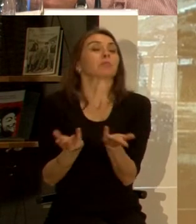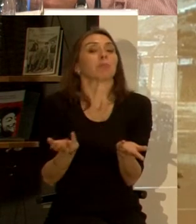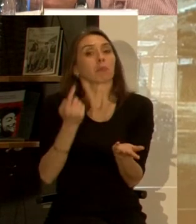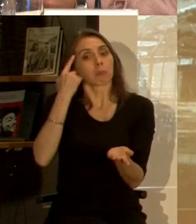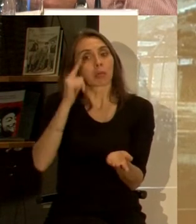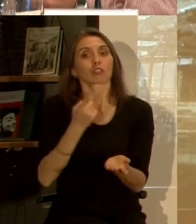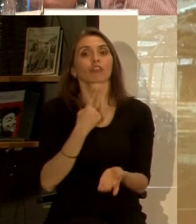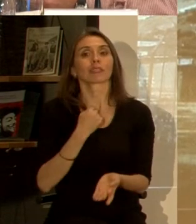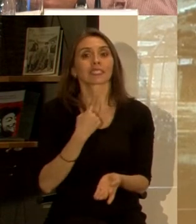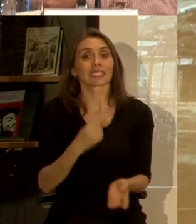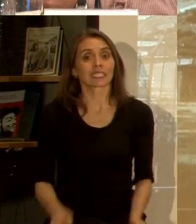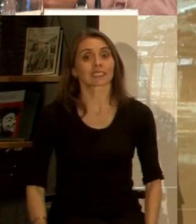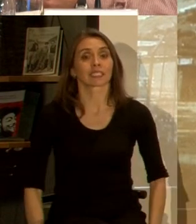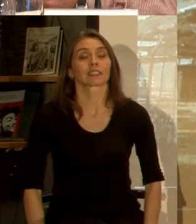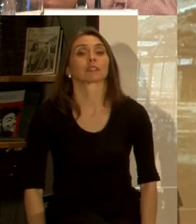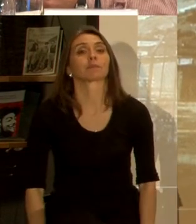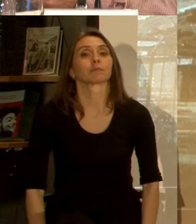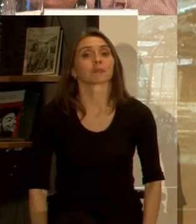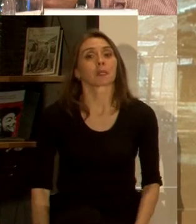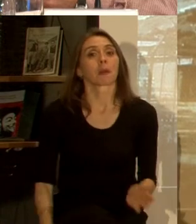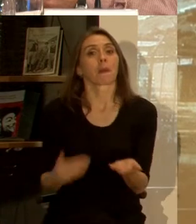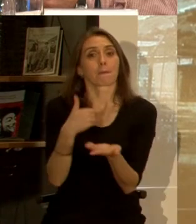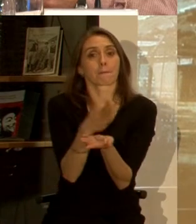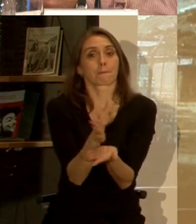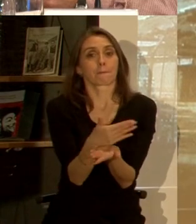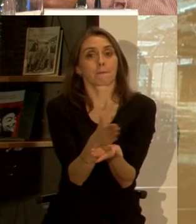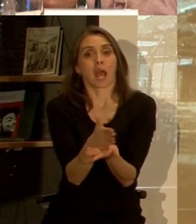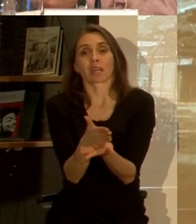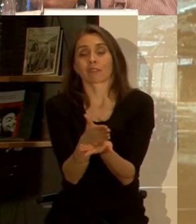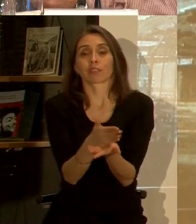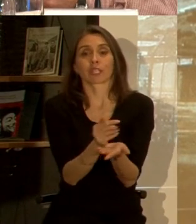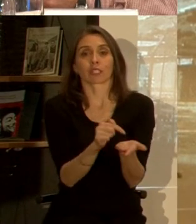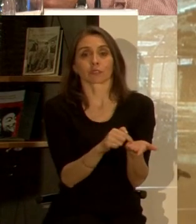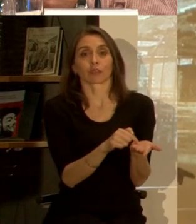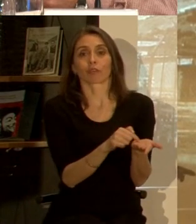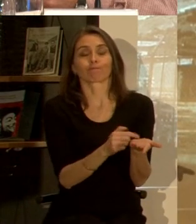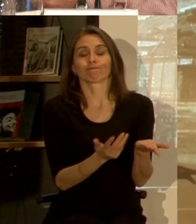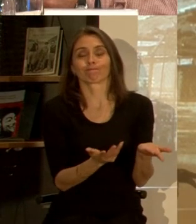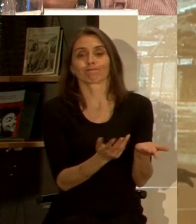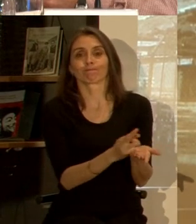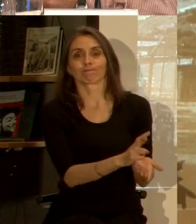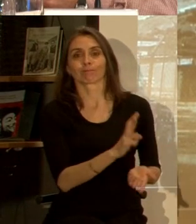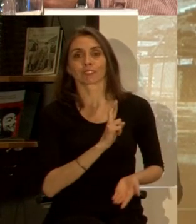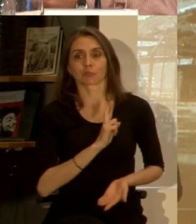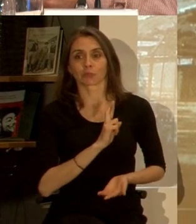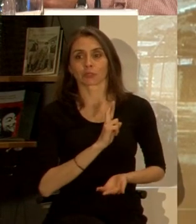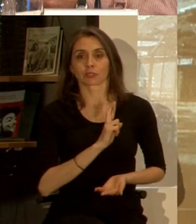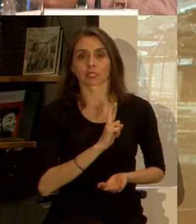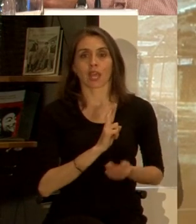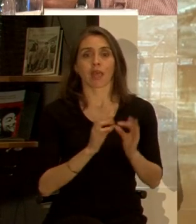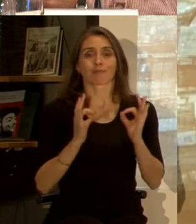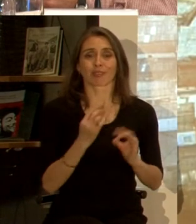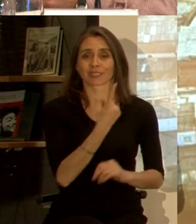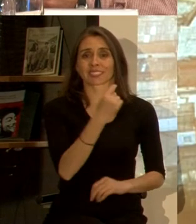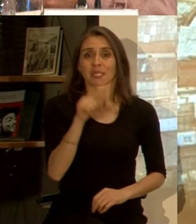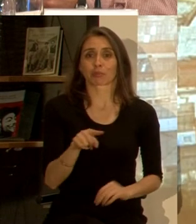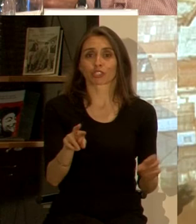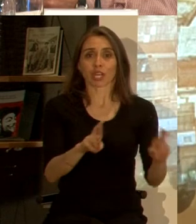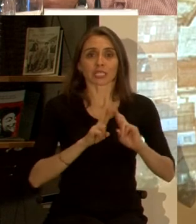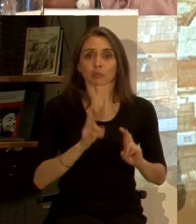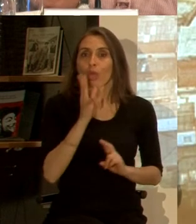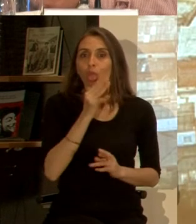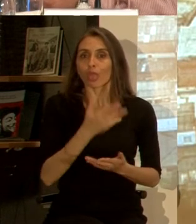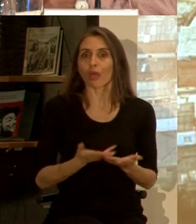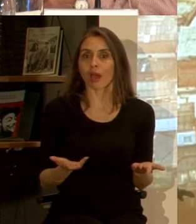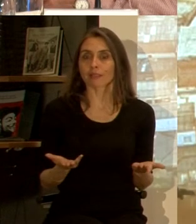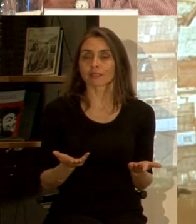es saber que la planificación no tiene la respuesta es decir las respuestas absolutas no existen y